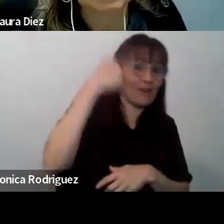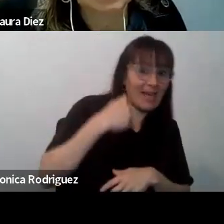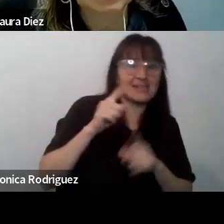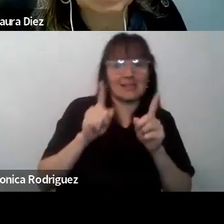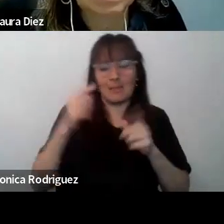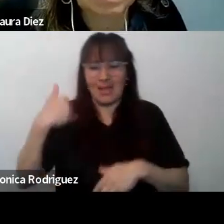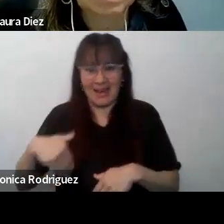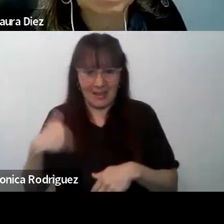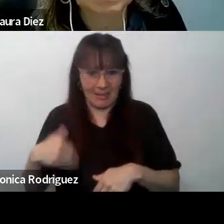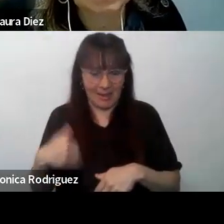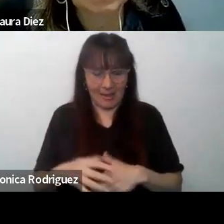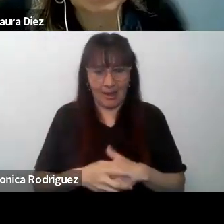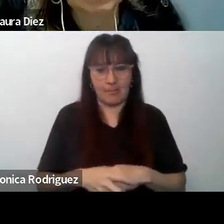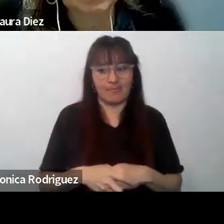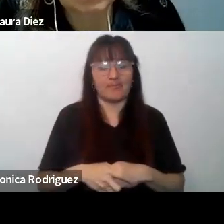Argentina.